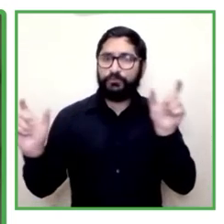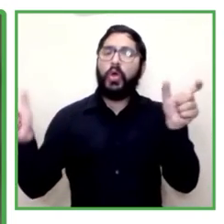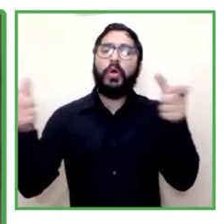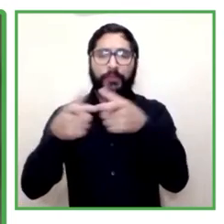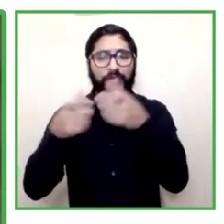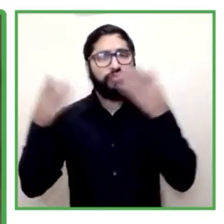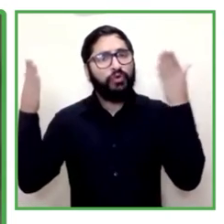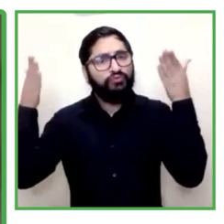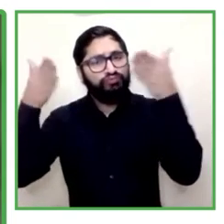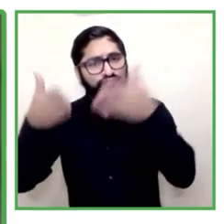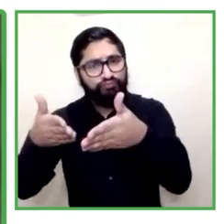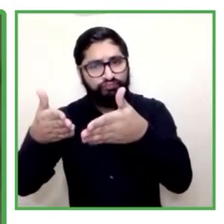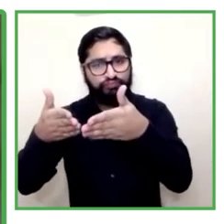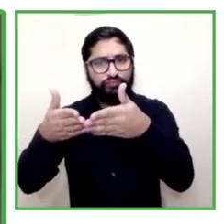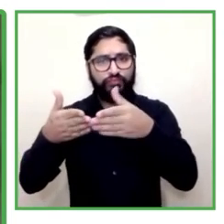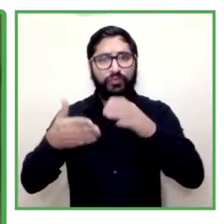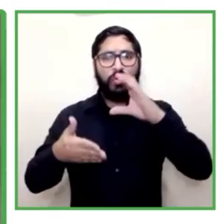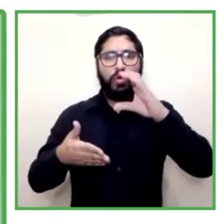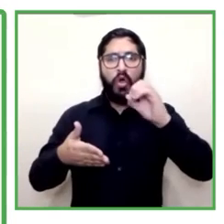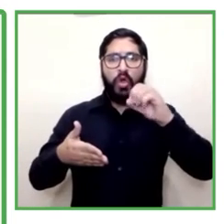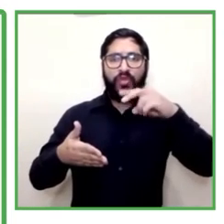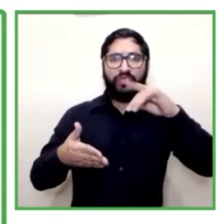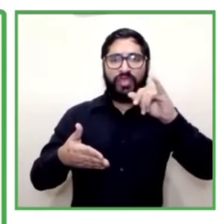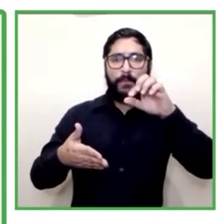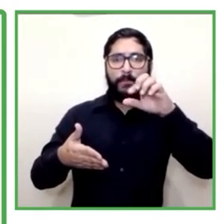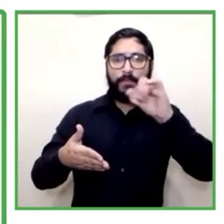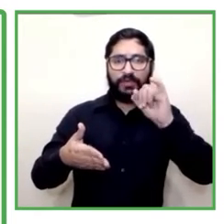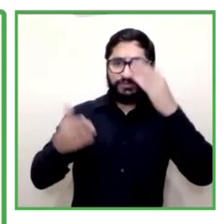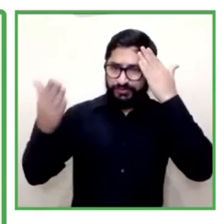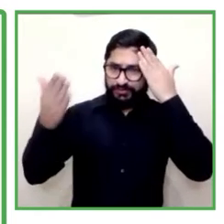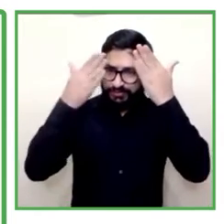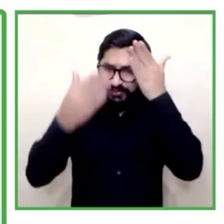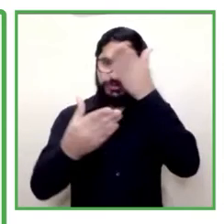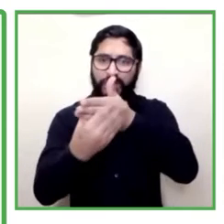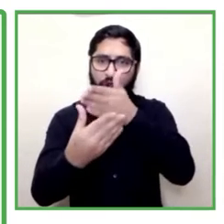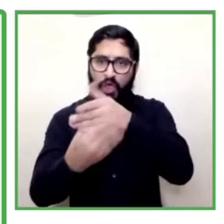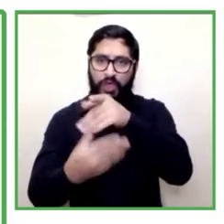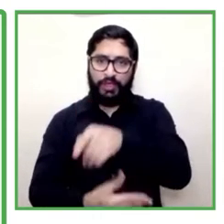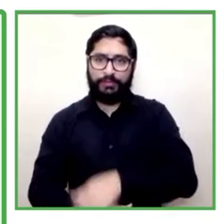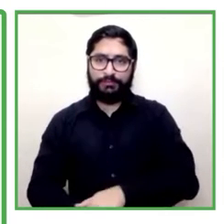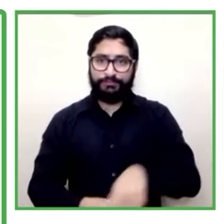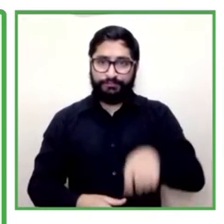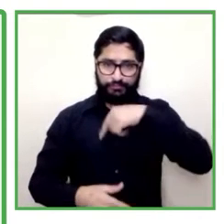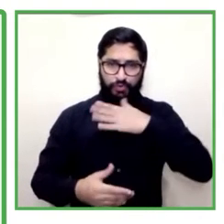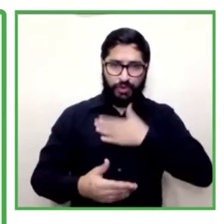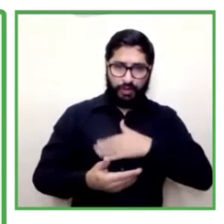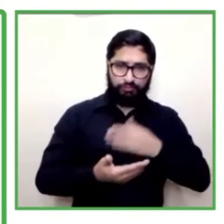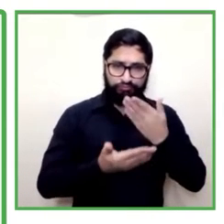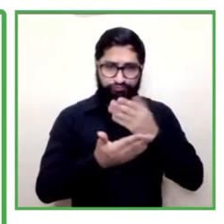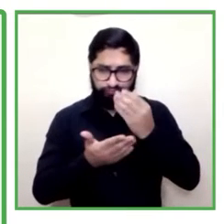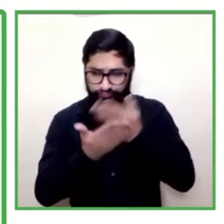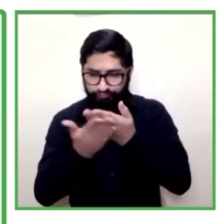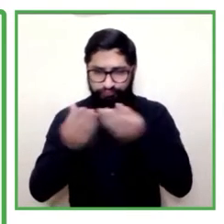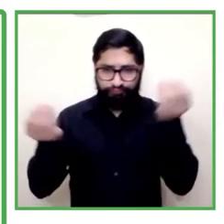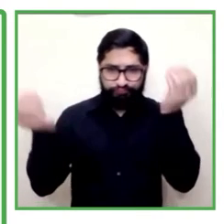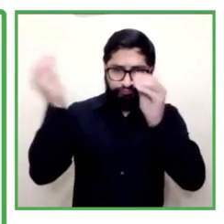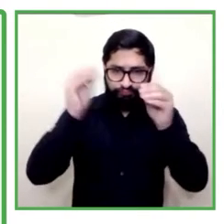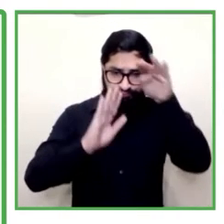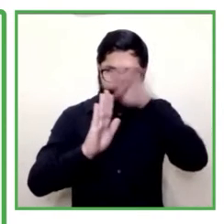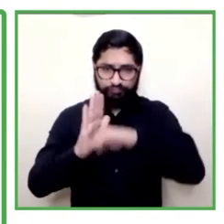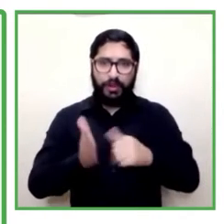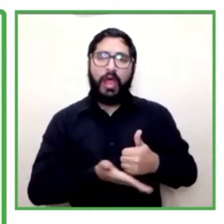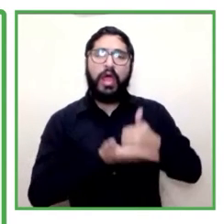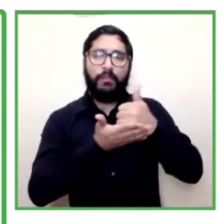de la región metropolitana. Estamos haciendo muchas cosas en base a potenciar la sociedad civil. Como tú bien dijiste en la